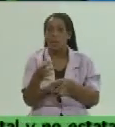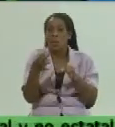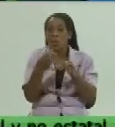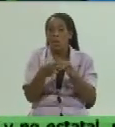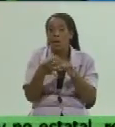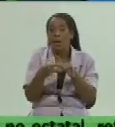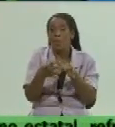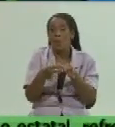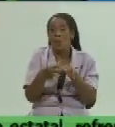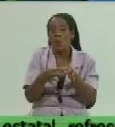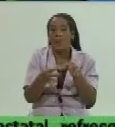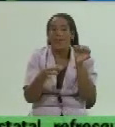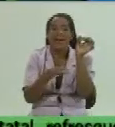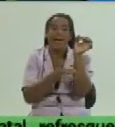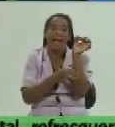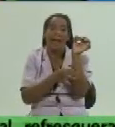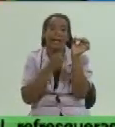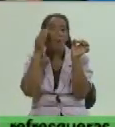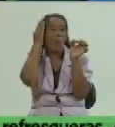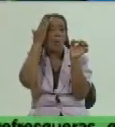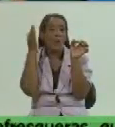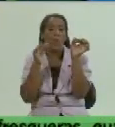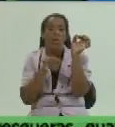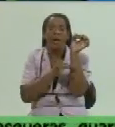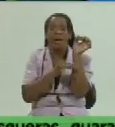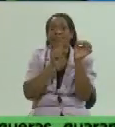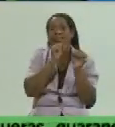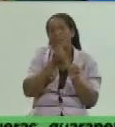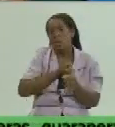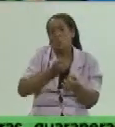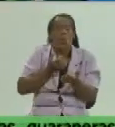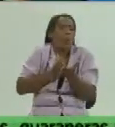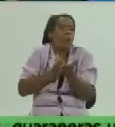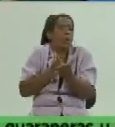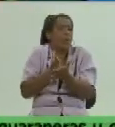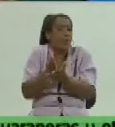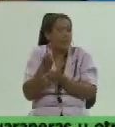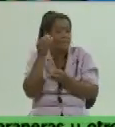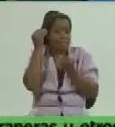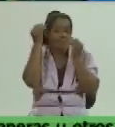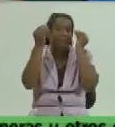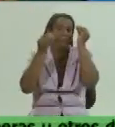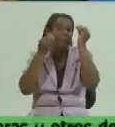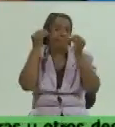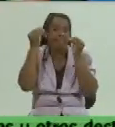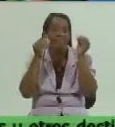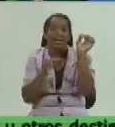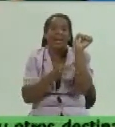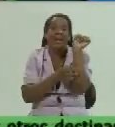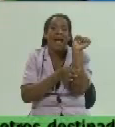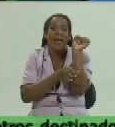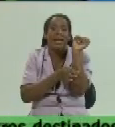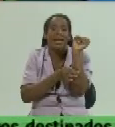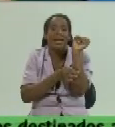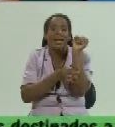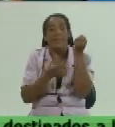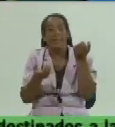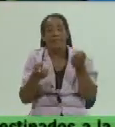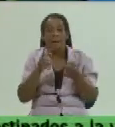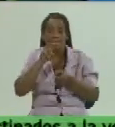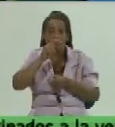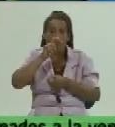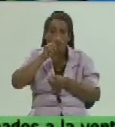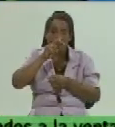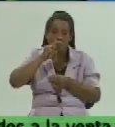la carne de ovejo y la carne de cerdo continuaremos haciendo análisis como es la carne de conejo la carne de ave un grupo de